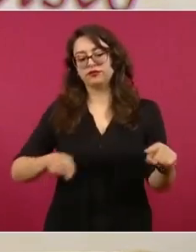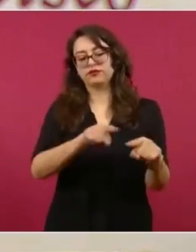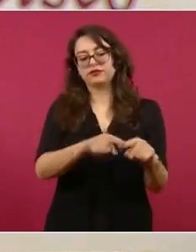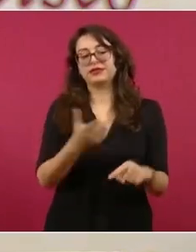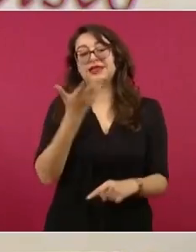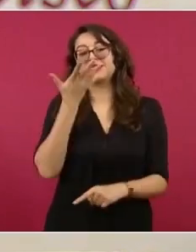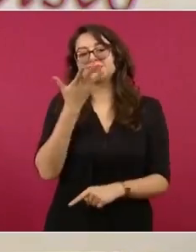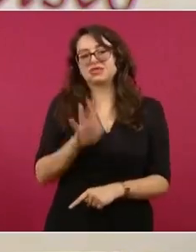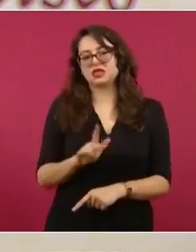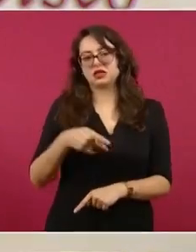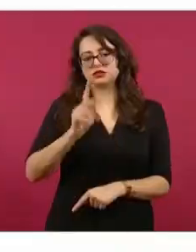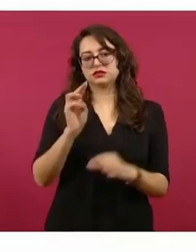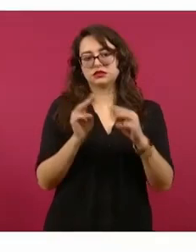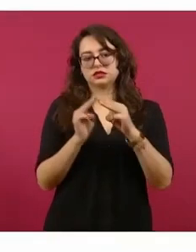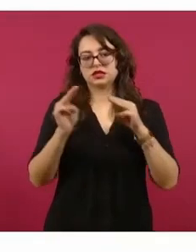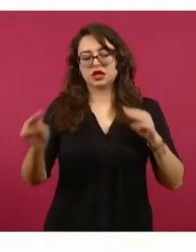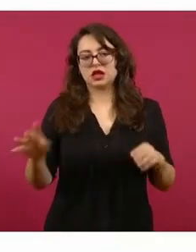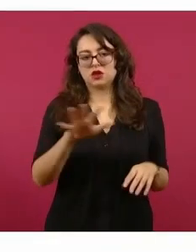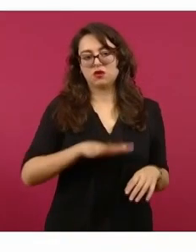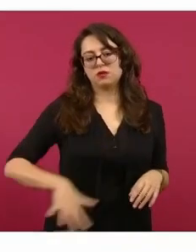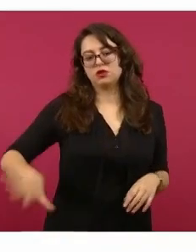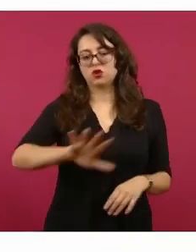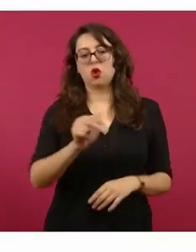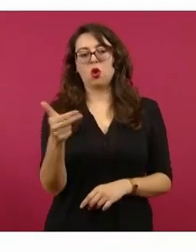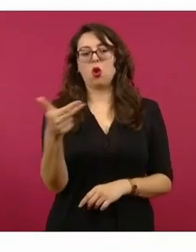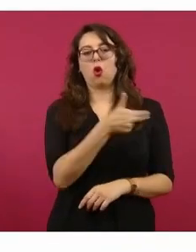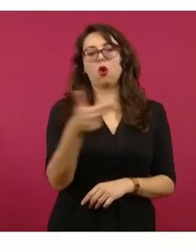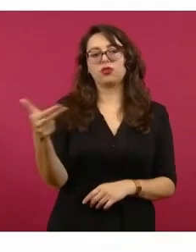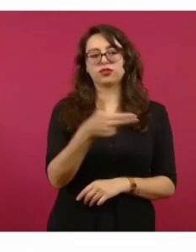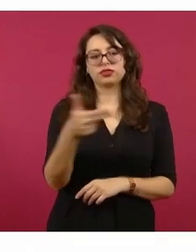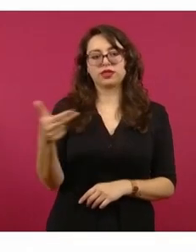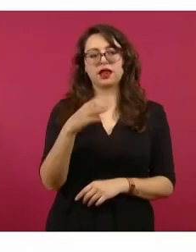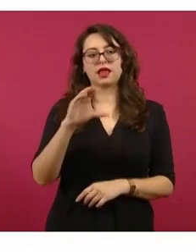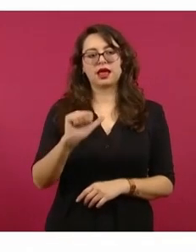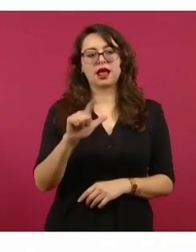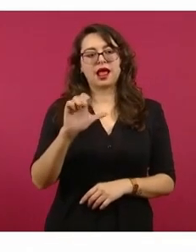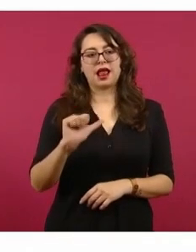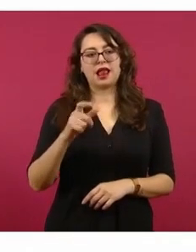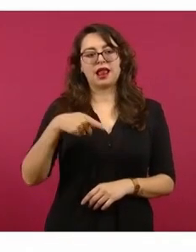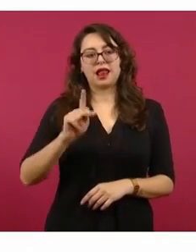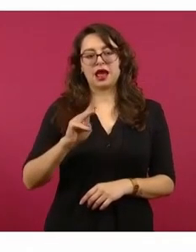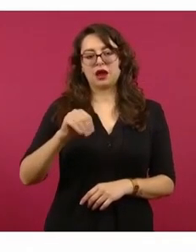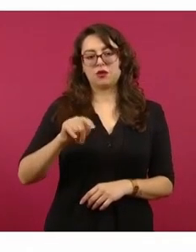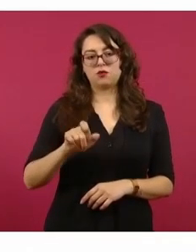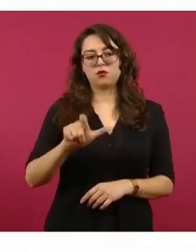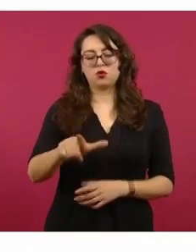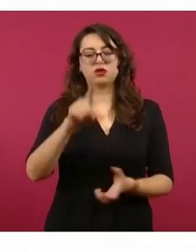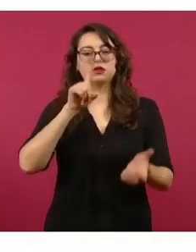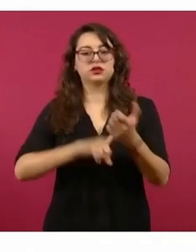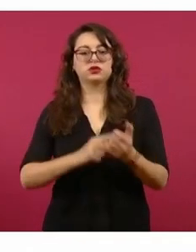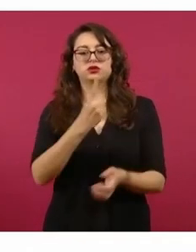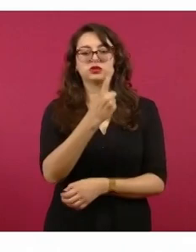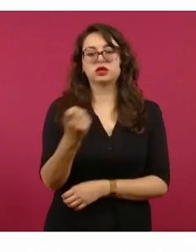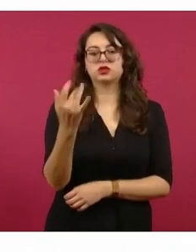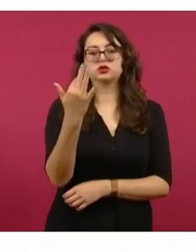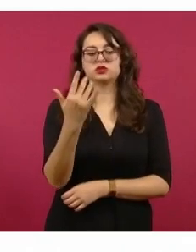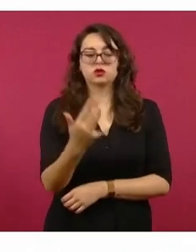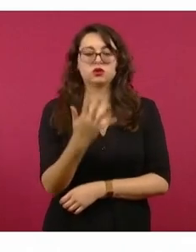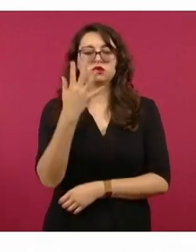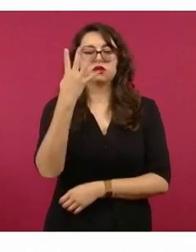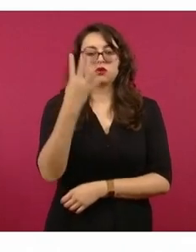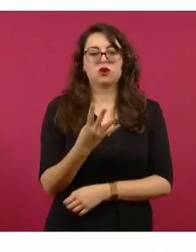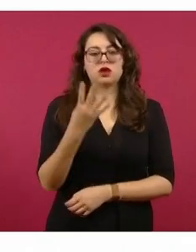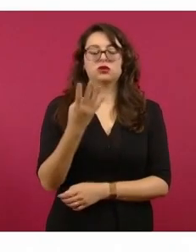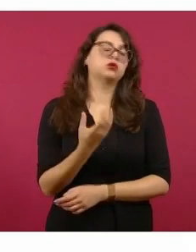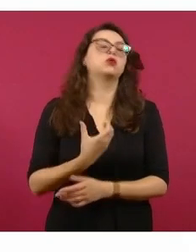hectáreas, se construye el Hotel Calakmul, el cual contará con 144 habitaciones distribuidas en dos torres de